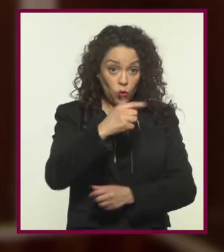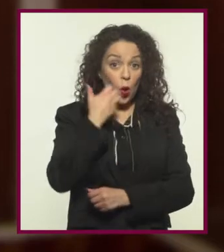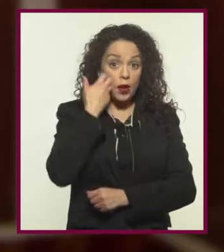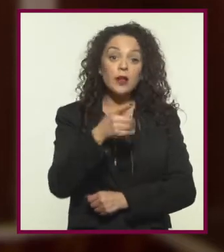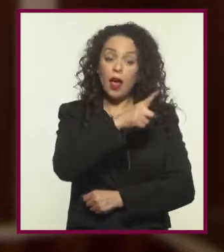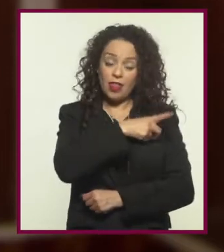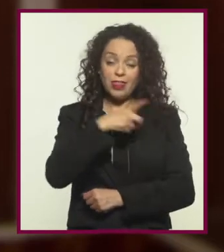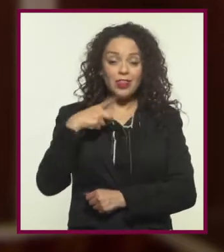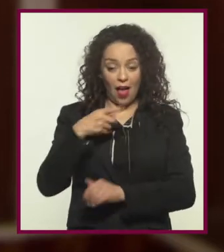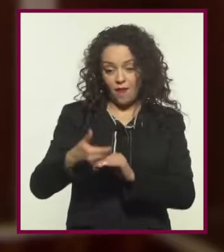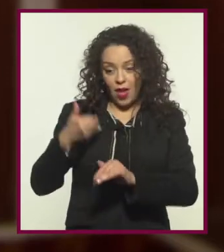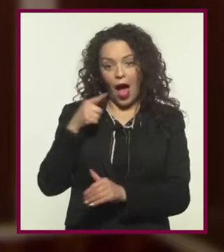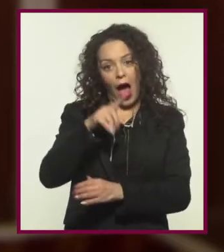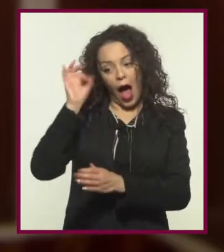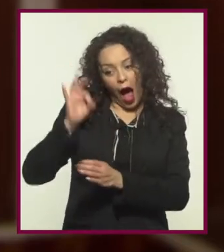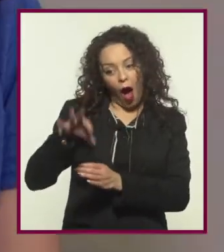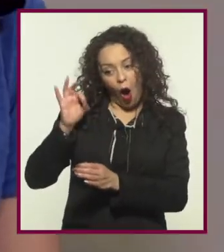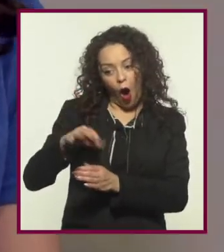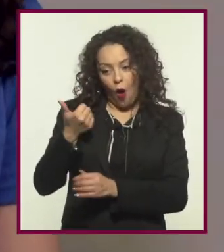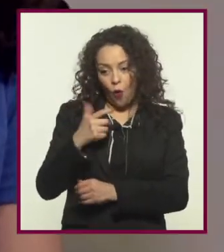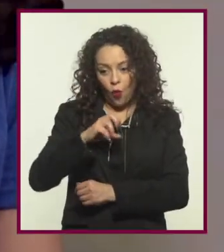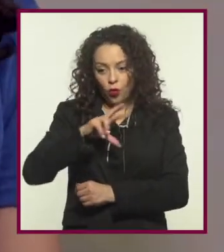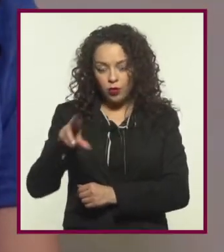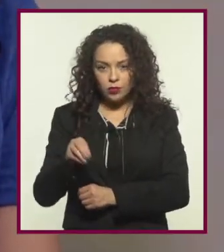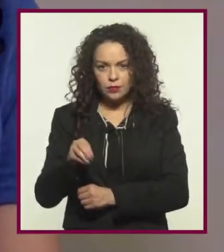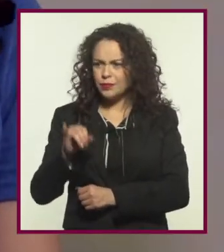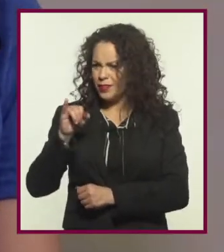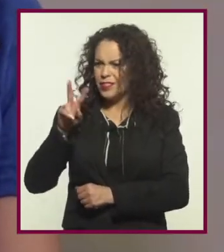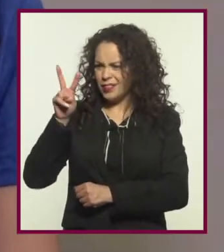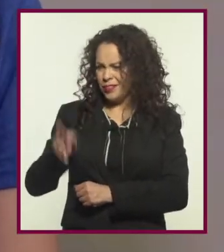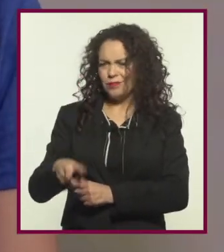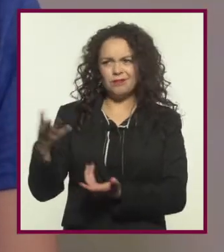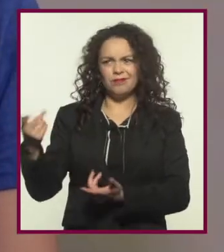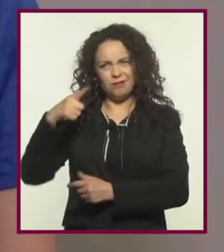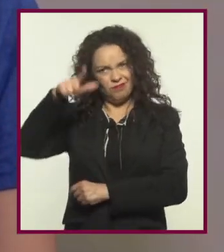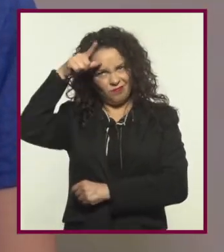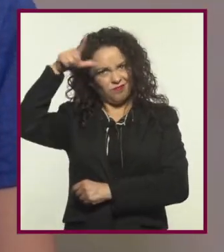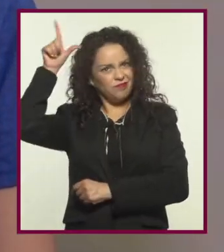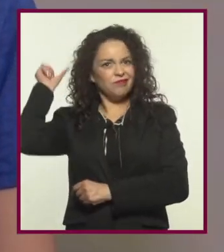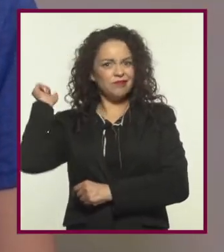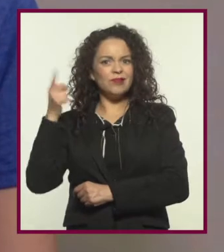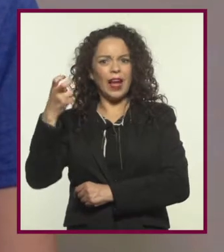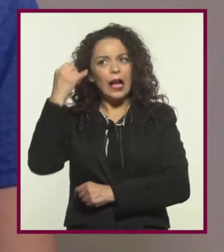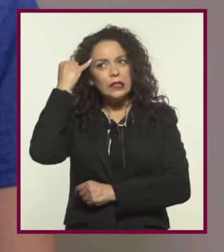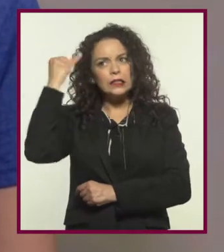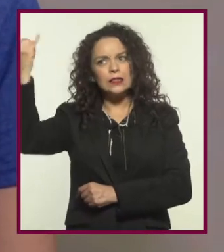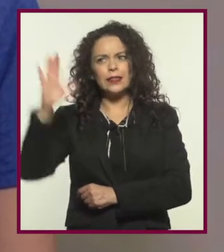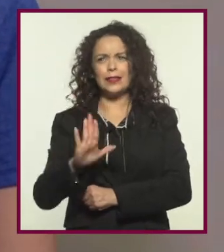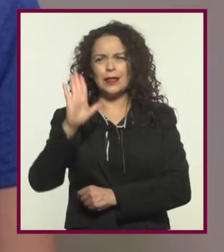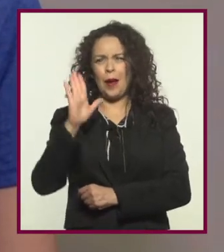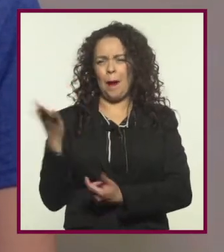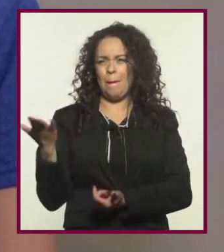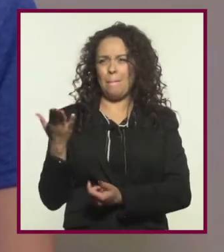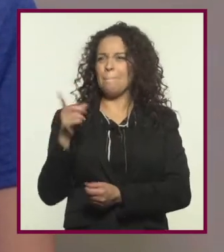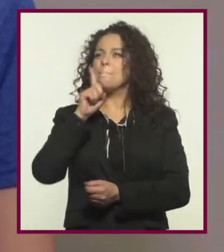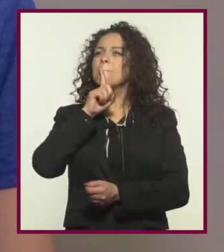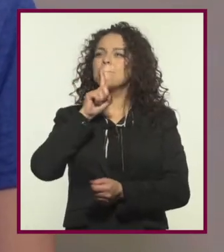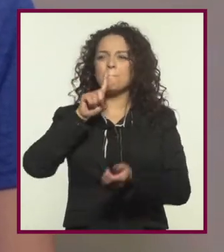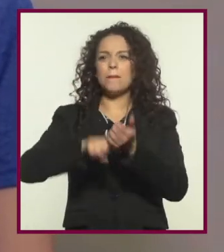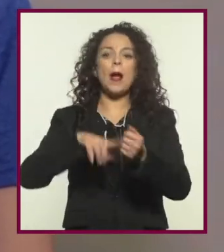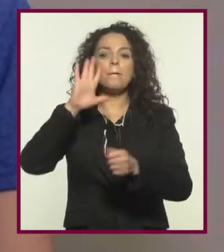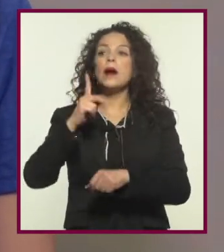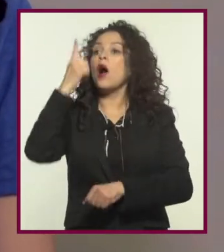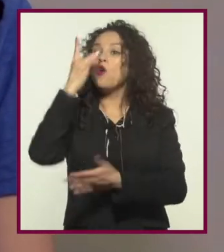quieres, te sugiero que empieces a ahorrar de una vez. Qué loco, ¿no? Seguramente hace poco esa idea todavía parecía una cosa de ciencia ficción